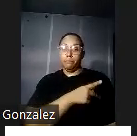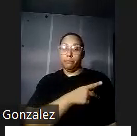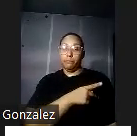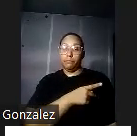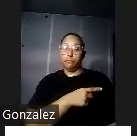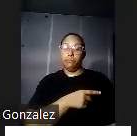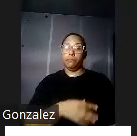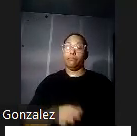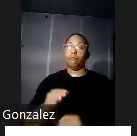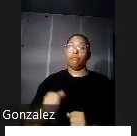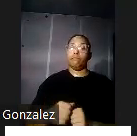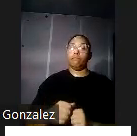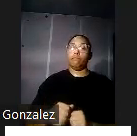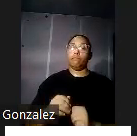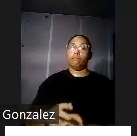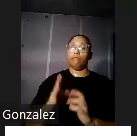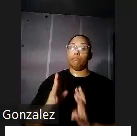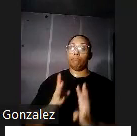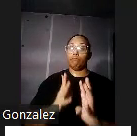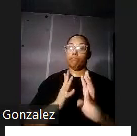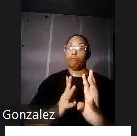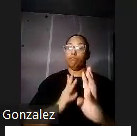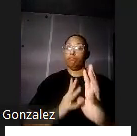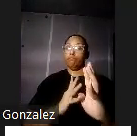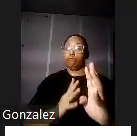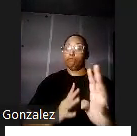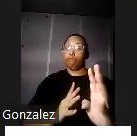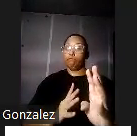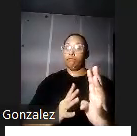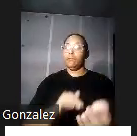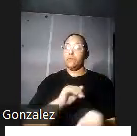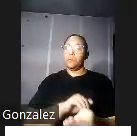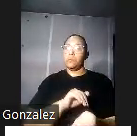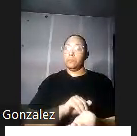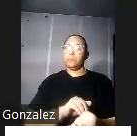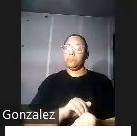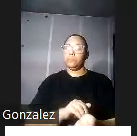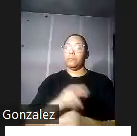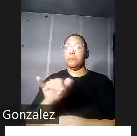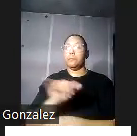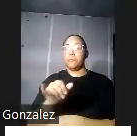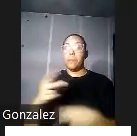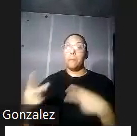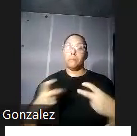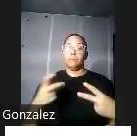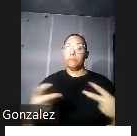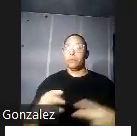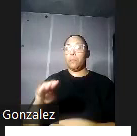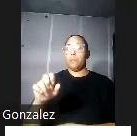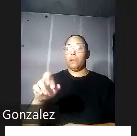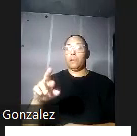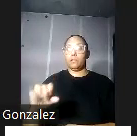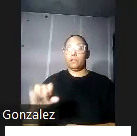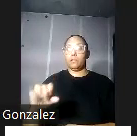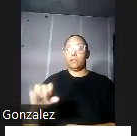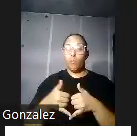en Europa con el doctor Ashford a cargo de la formación del personal médico él también visitó Brasil visita Cuba para